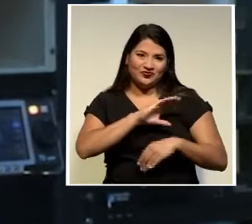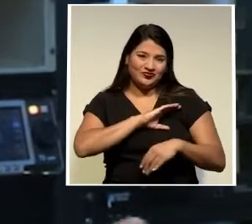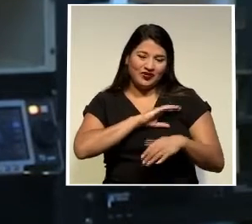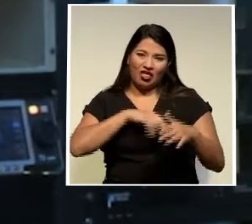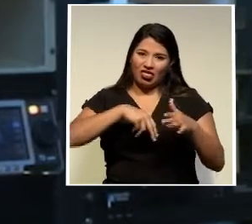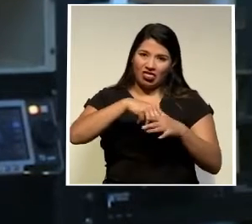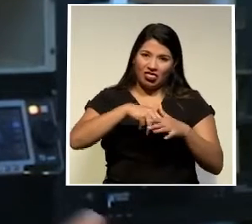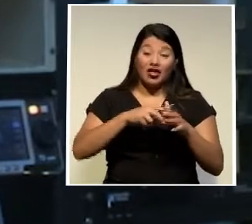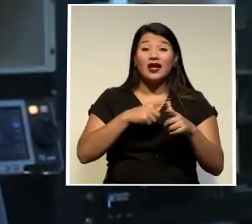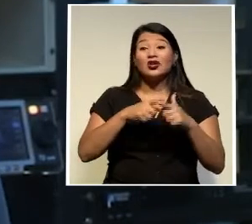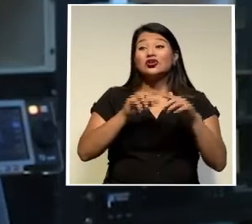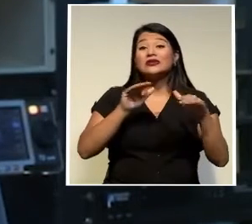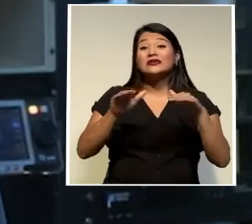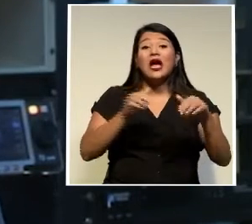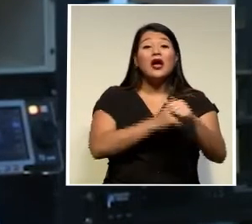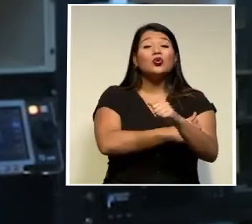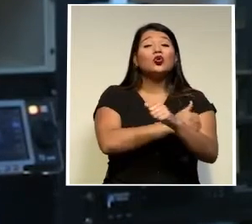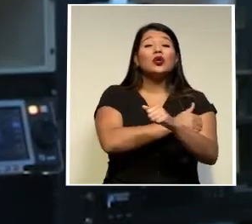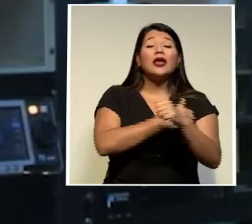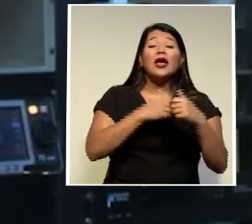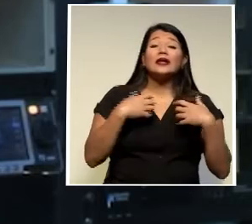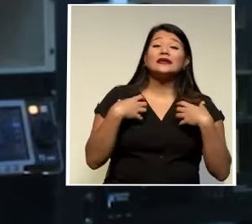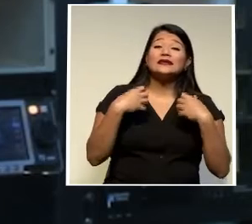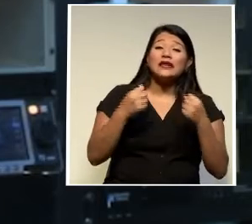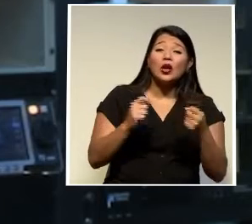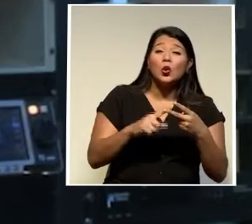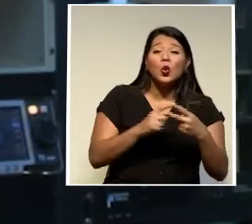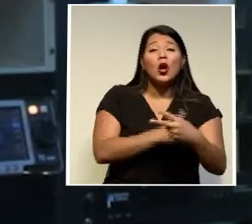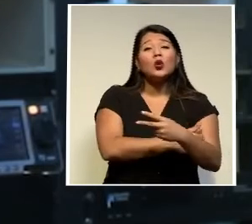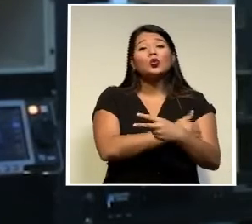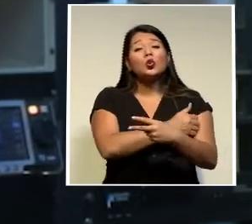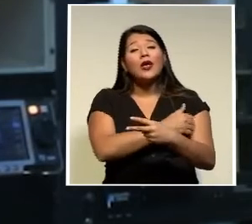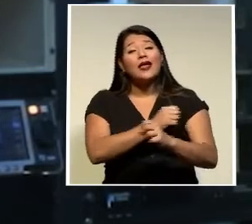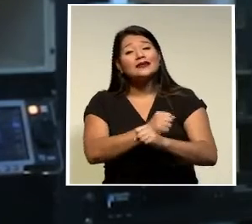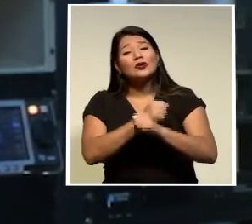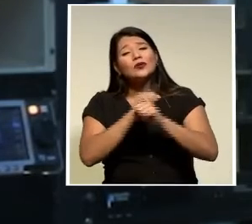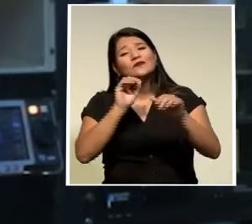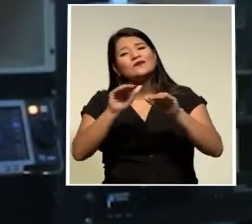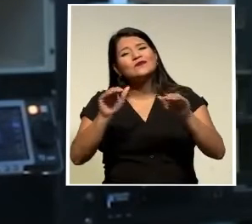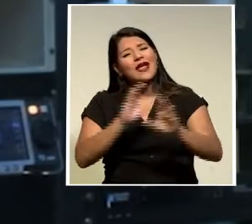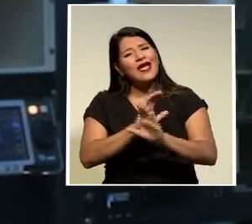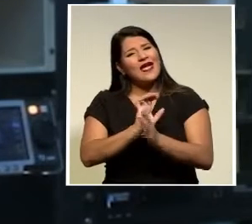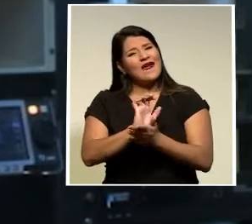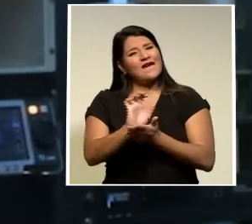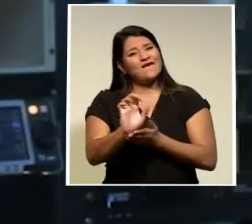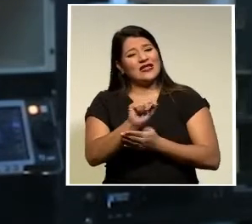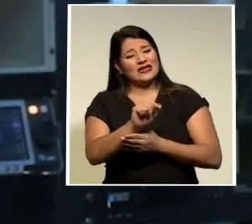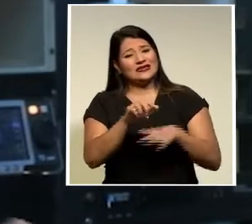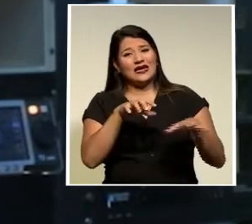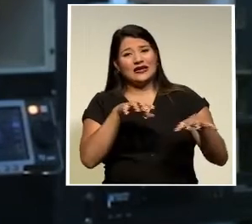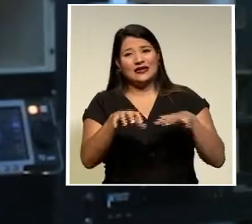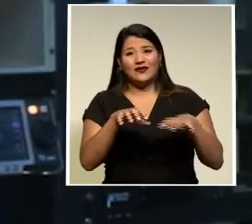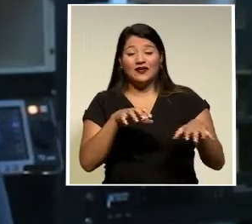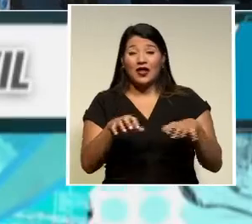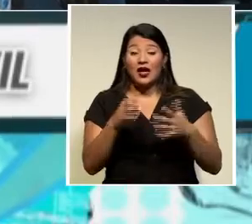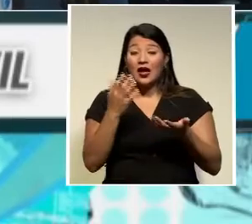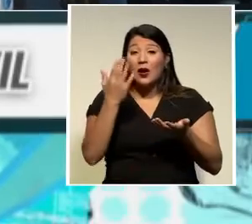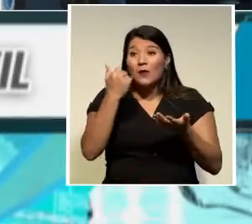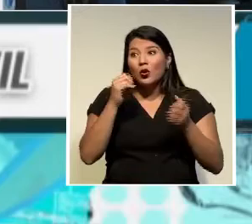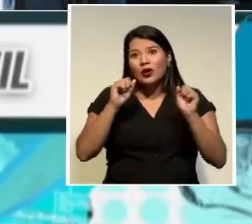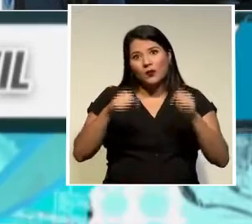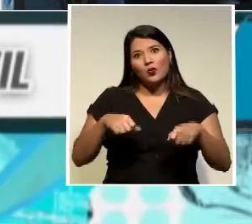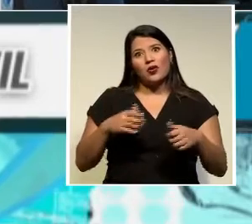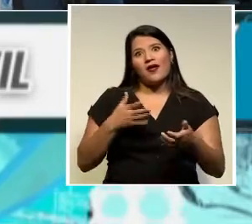las autoridades tanto de salud como de seguridad es evitar este tipo de actividades que pueden llevar al traste con el trabajo que se ha venido haciendo